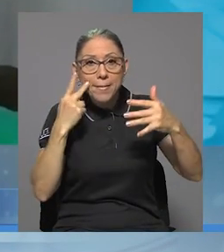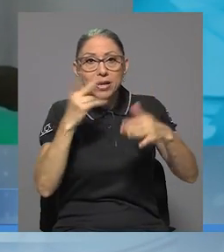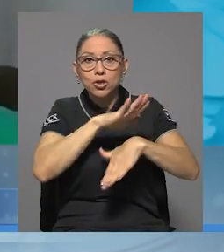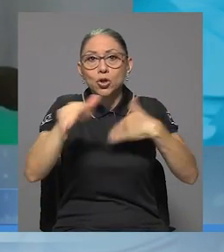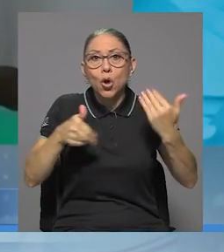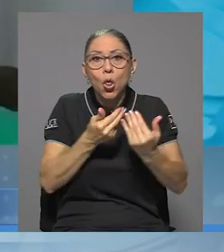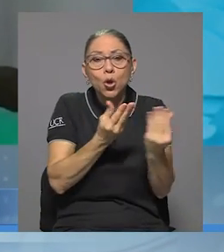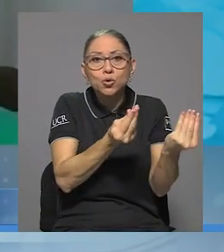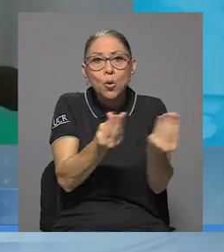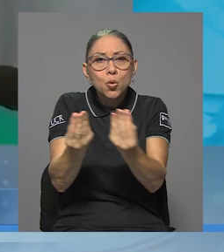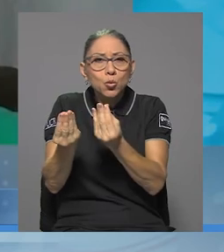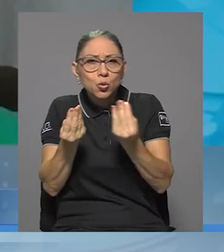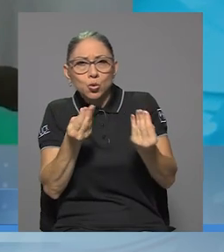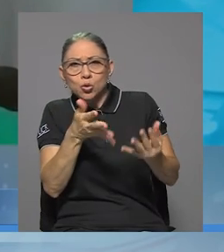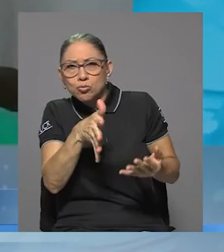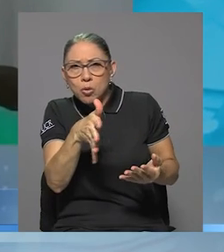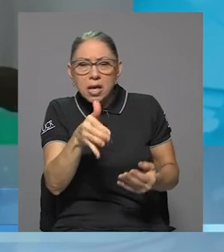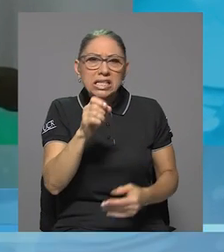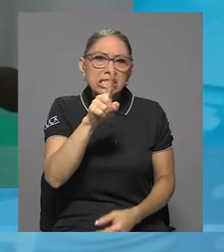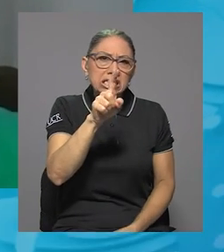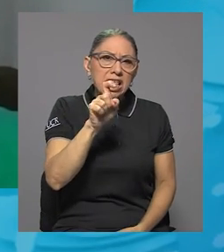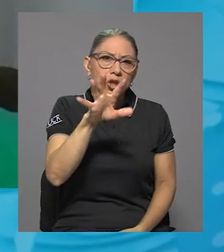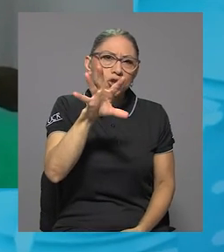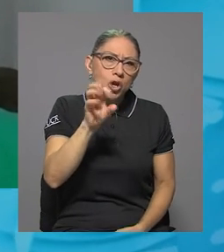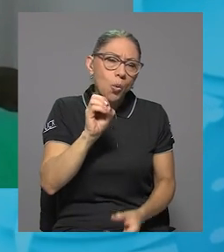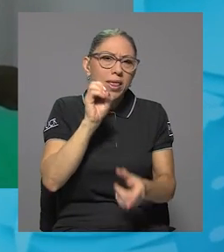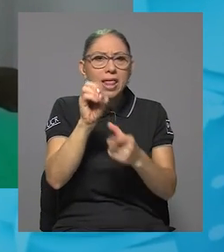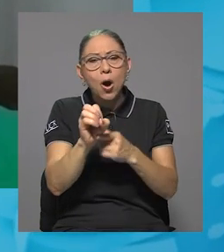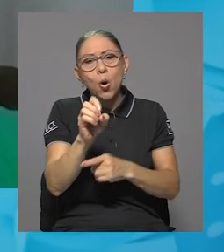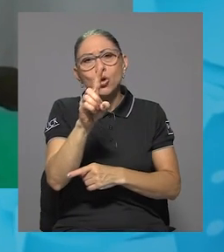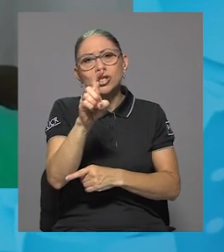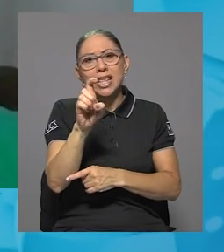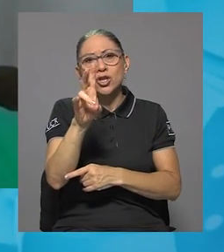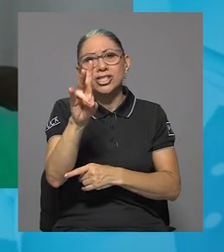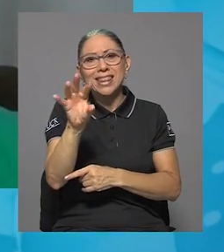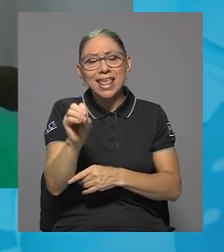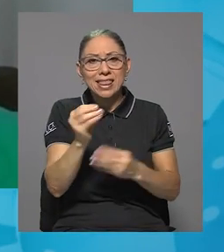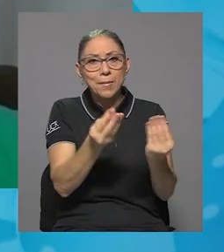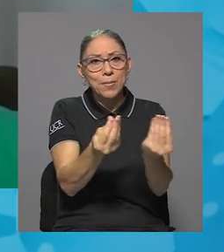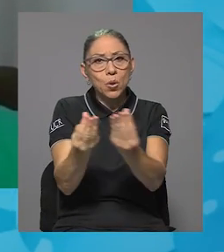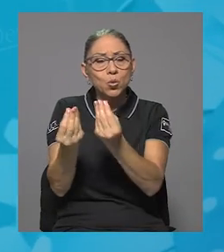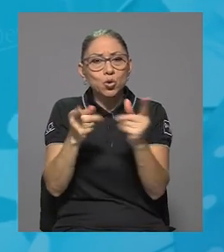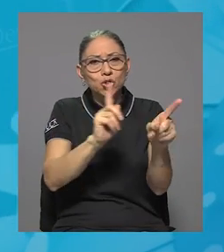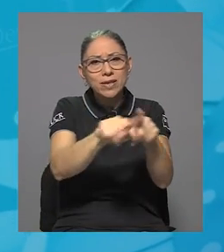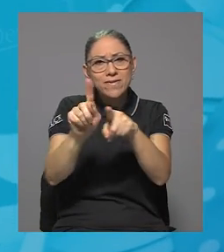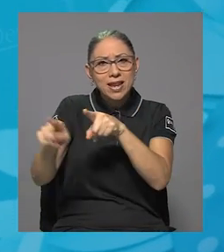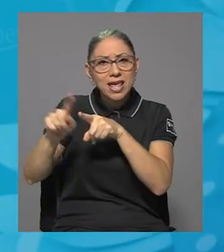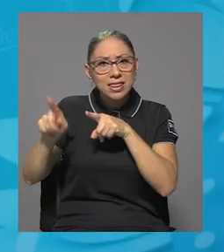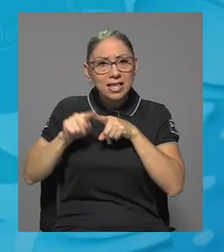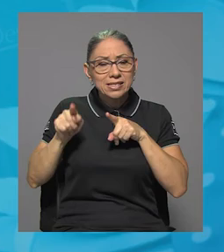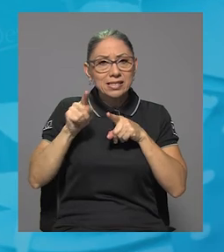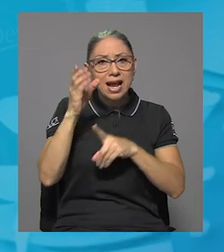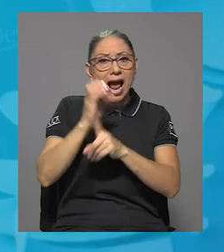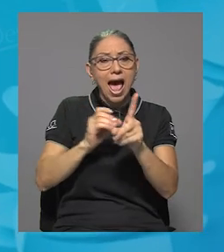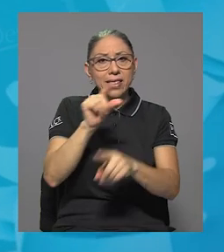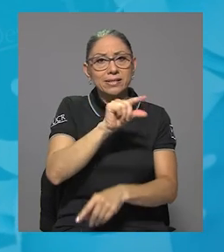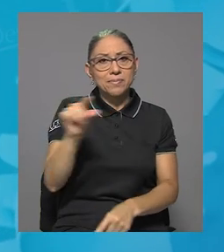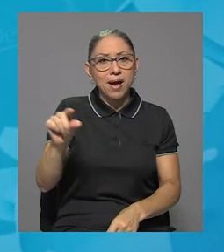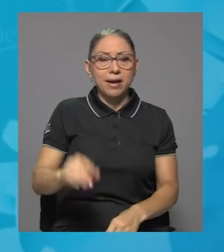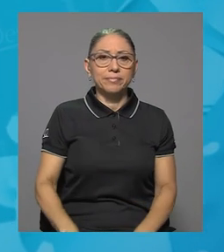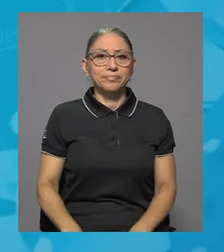productores, que andan por lo menos entre 150 y 170 productos diferentes aproximadamente por semana.